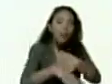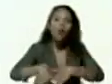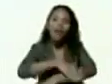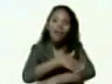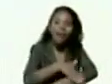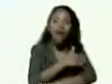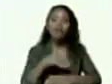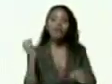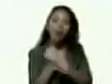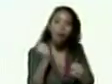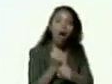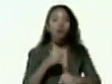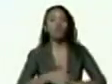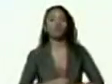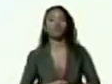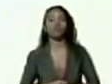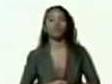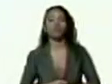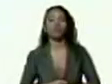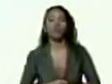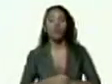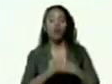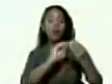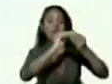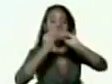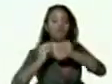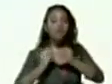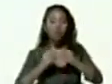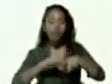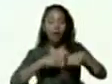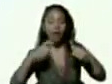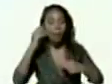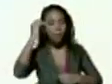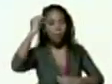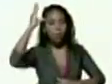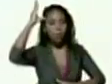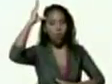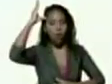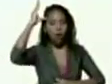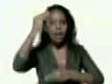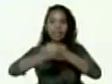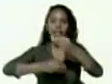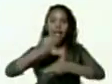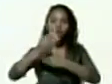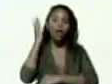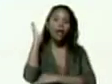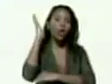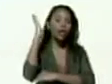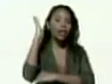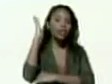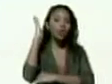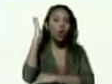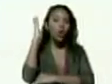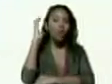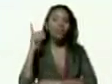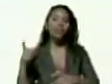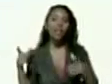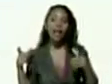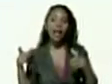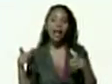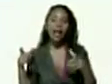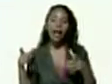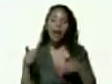de una gran sabiduría que se hizo en el congreso del partido que